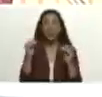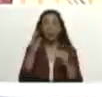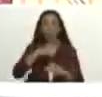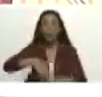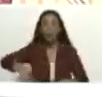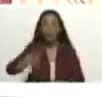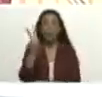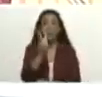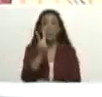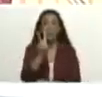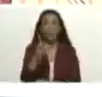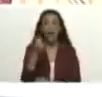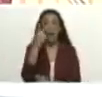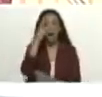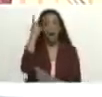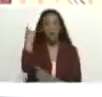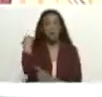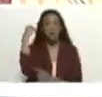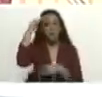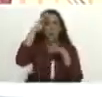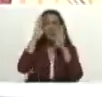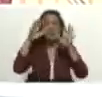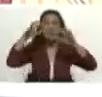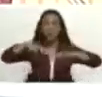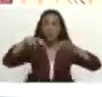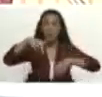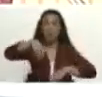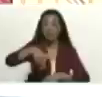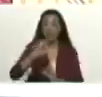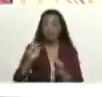Ayer estuve muy pendiente de las lluvias,